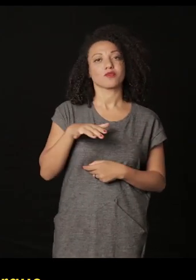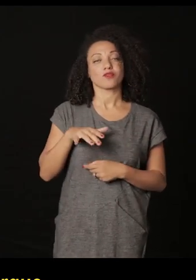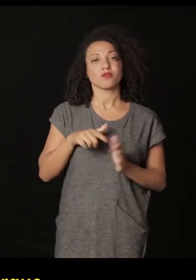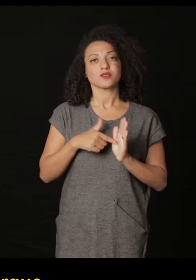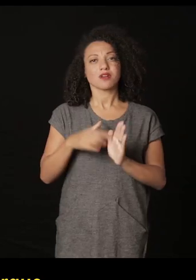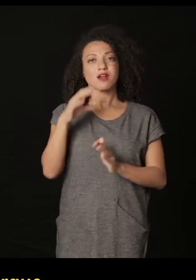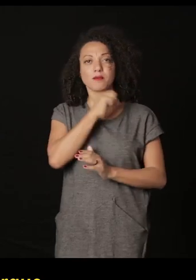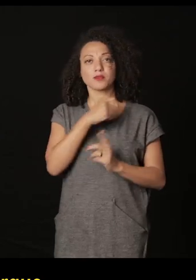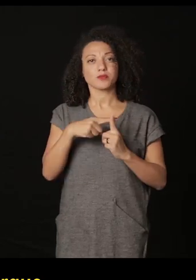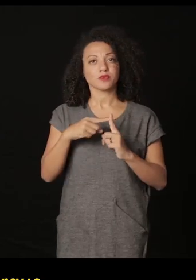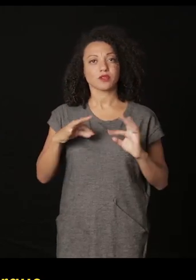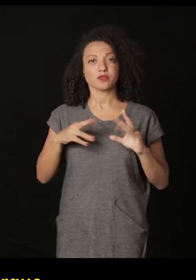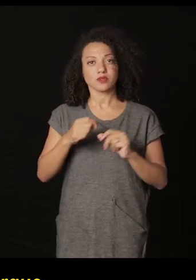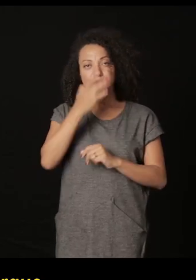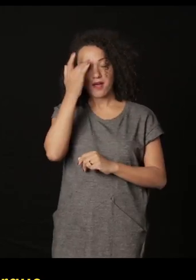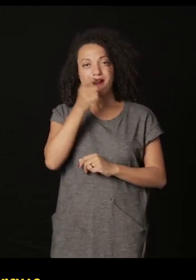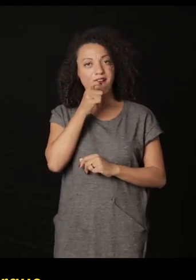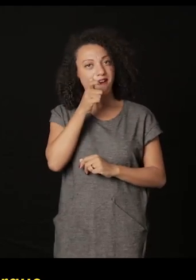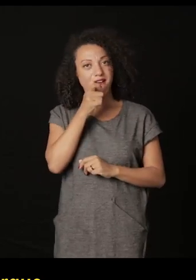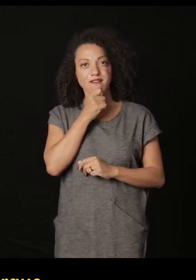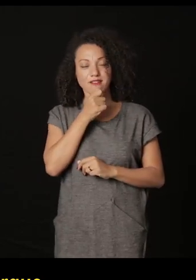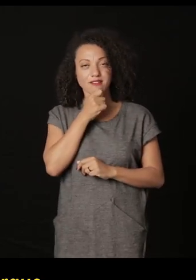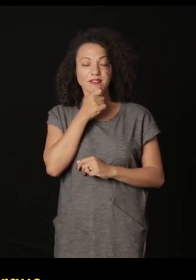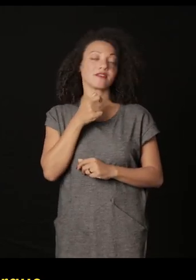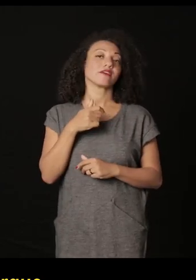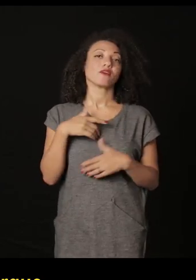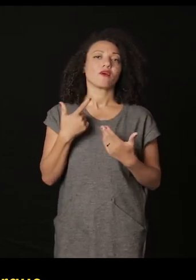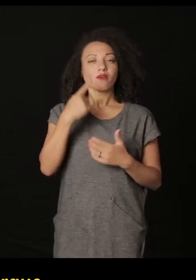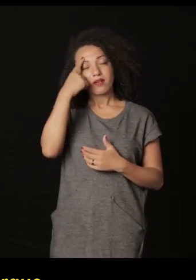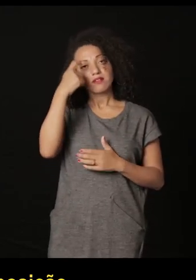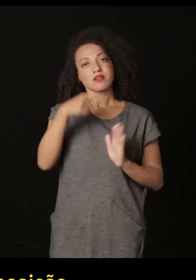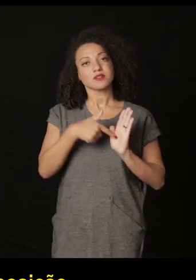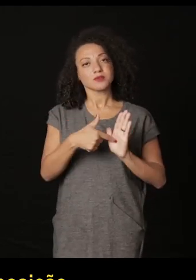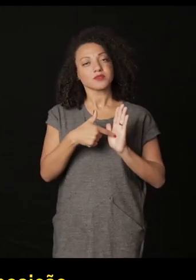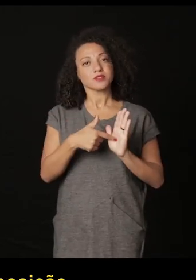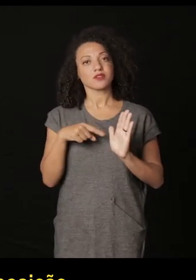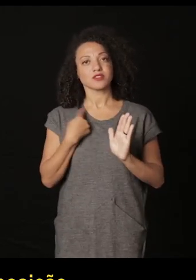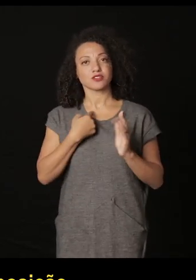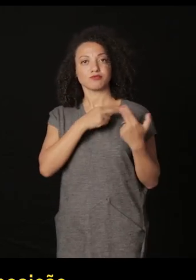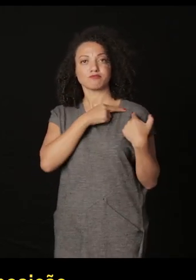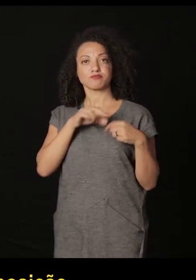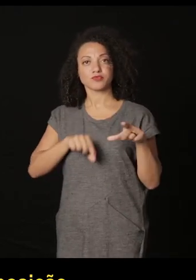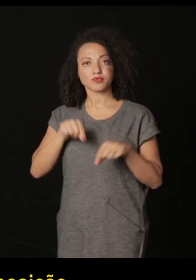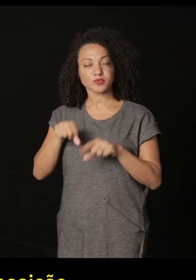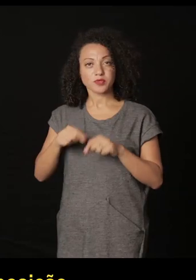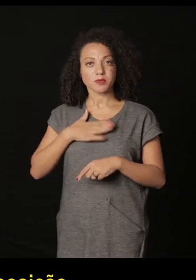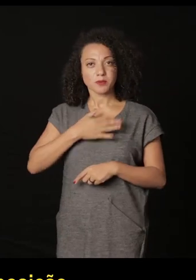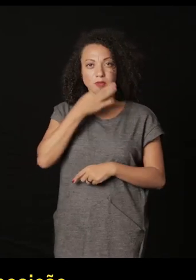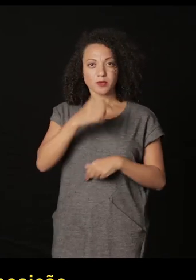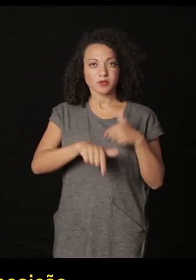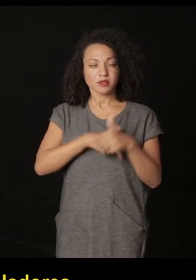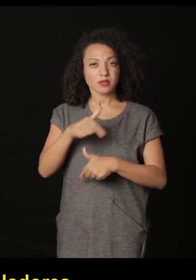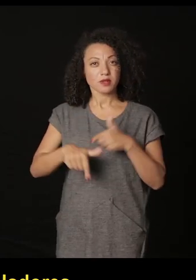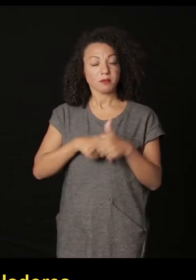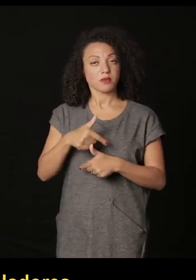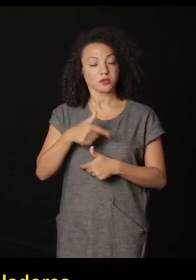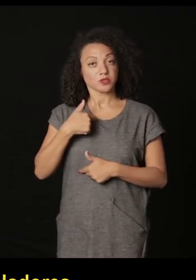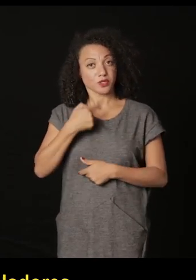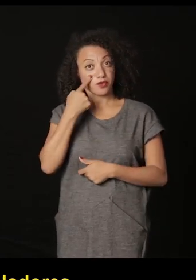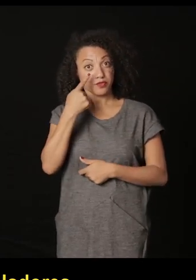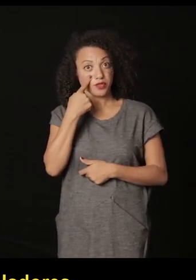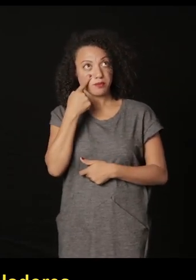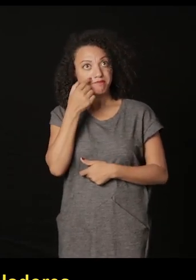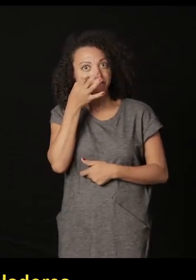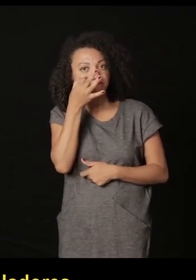voy a mostrar muy rápido porque todas las personas no vieron la exposición, cuál fue un poco la idea de esta exposición en nuestra curaduría. Para mí, uno de los